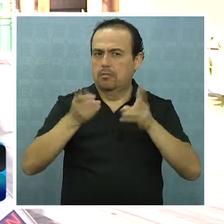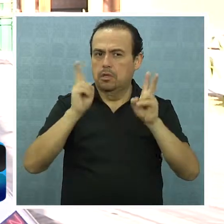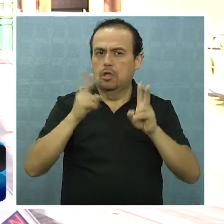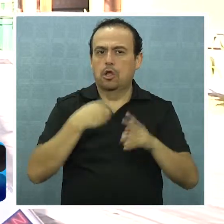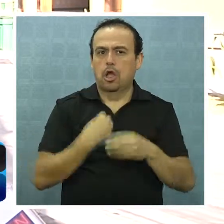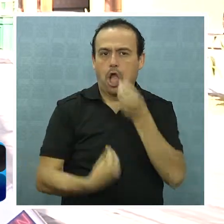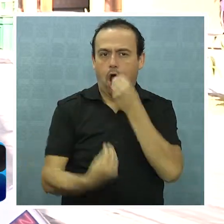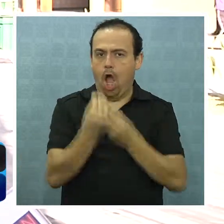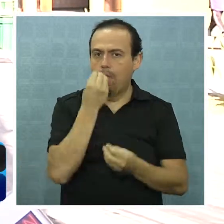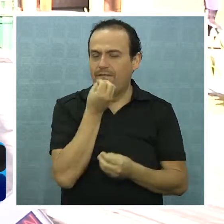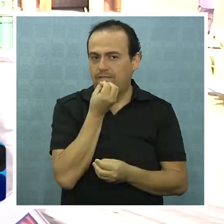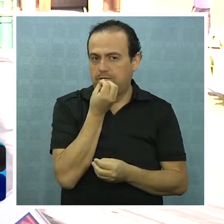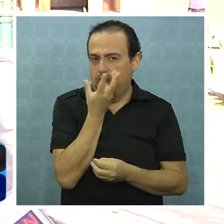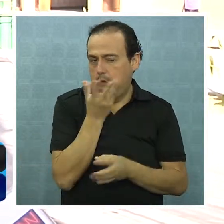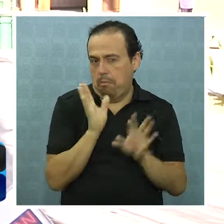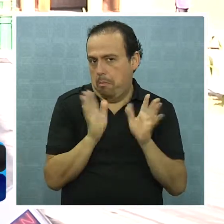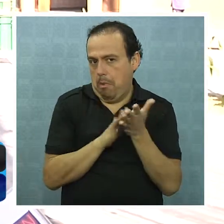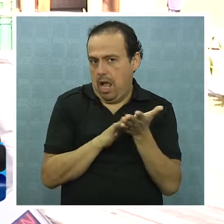por comerte una flor.